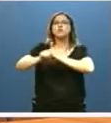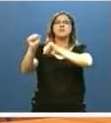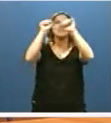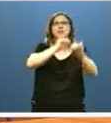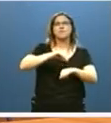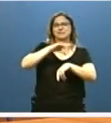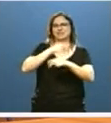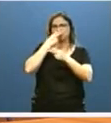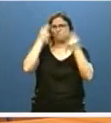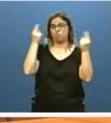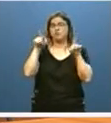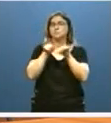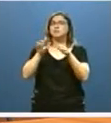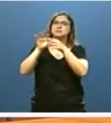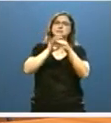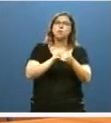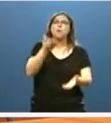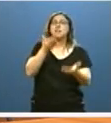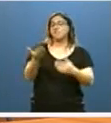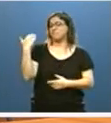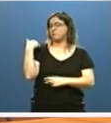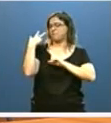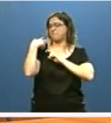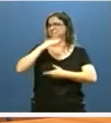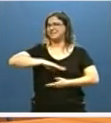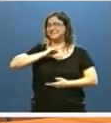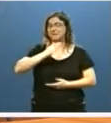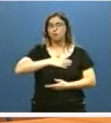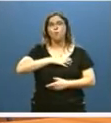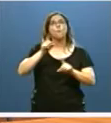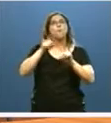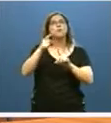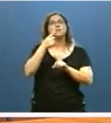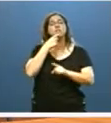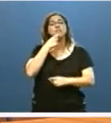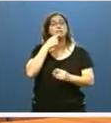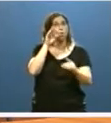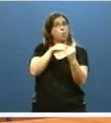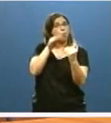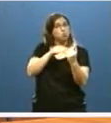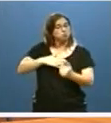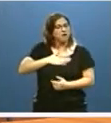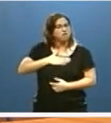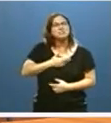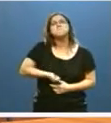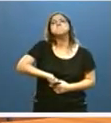Y en el barómetro del Ministerio que conocimos en mayo, la satisfacción de nuestros usuarios está por encima de la media nacional,